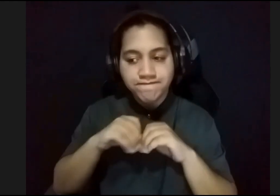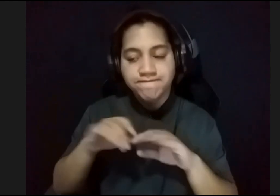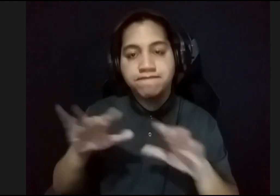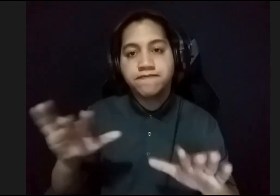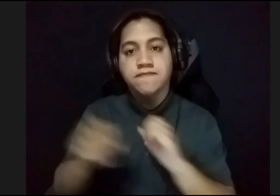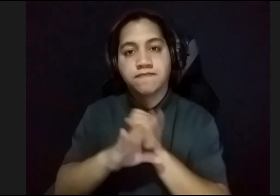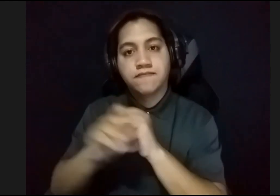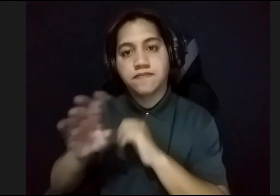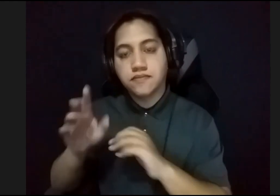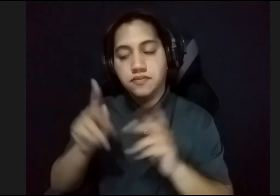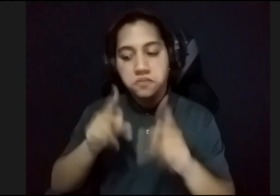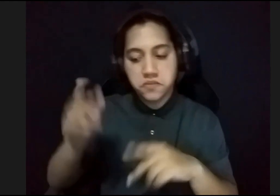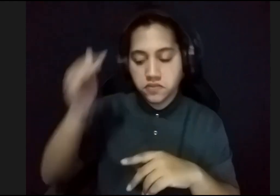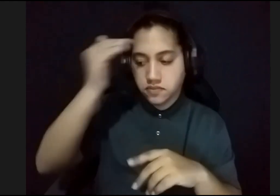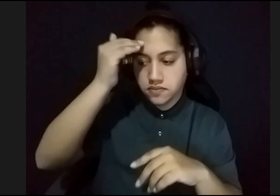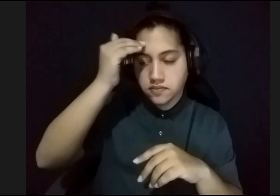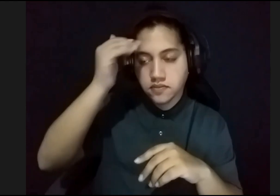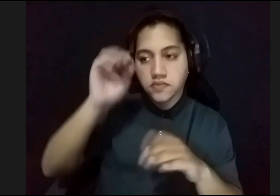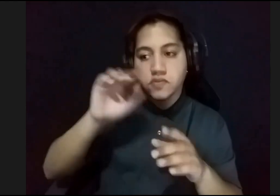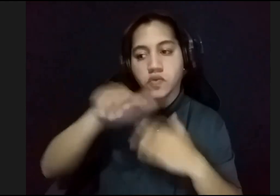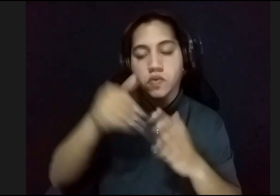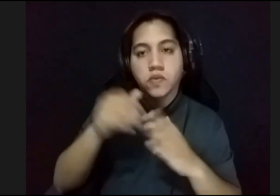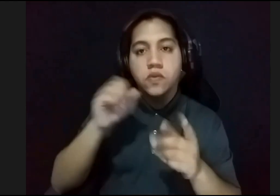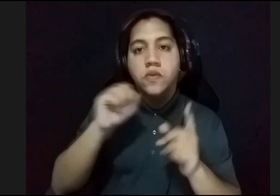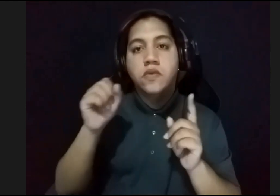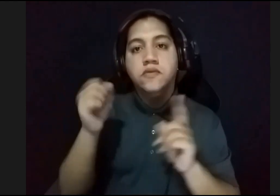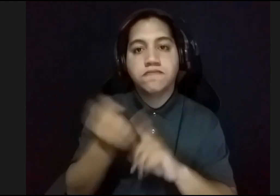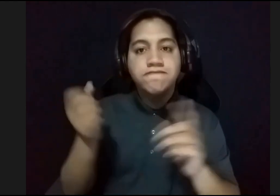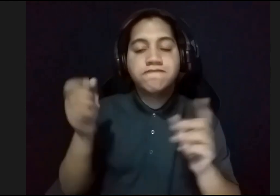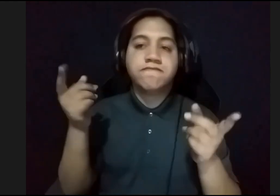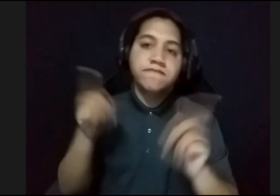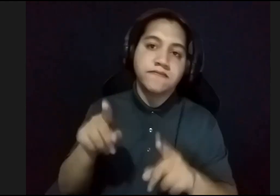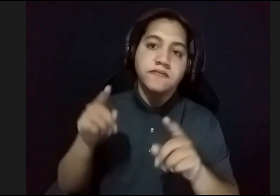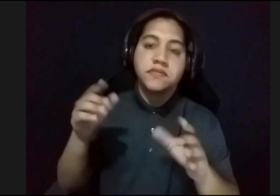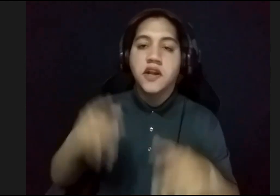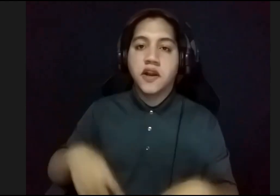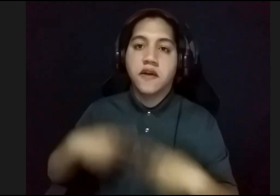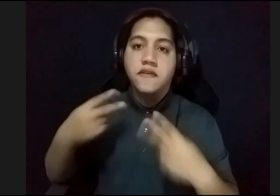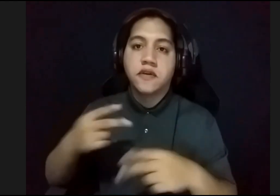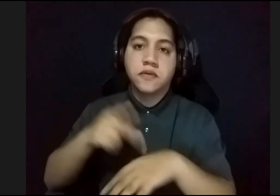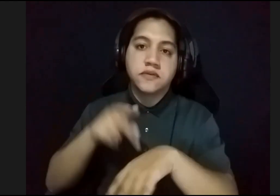población, tuviera conocimiento, de todas estas cosas, que estaban pasando, en el que hace, el puertorriqueño.